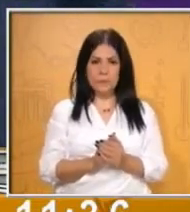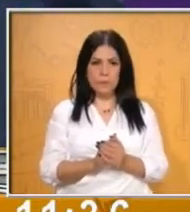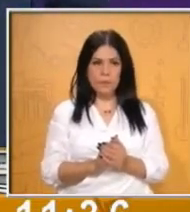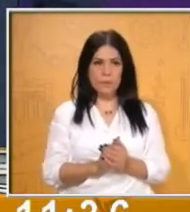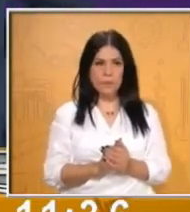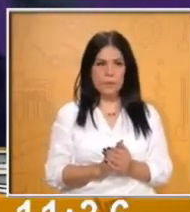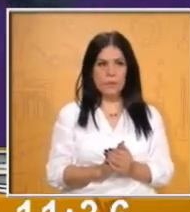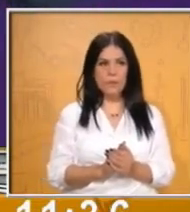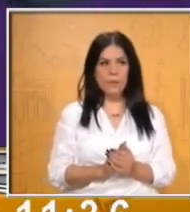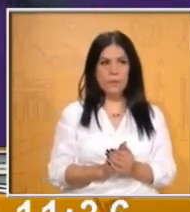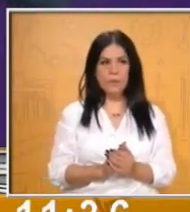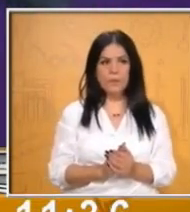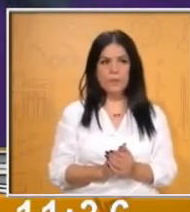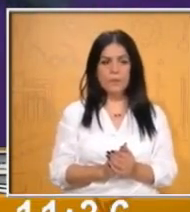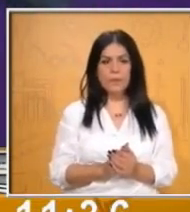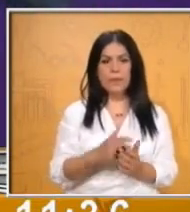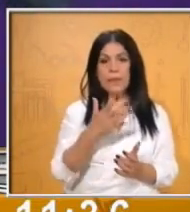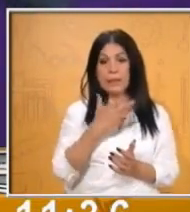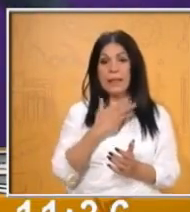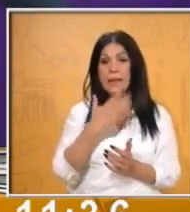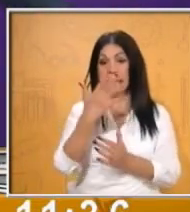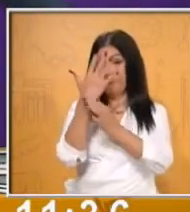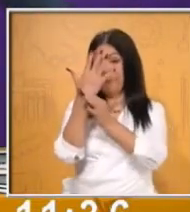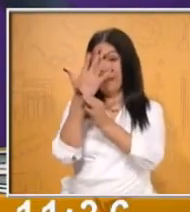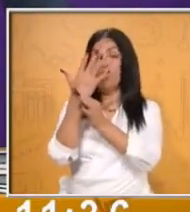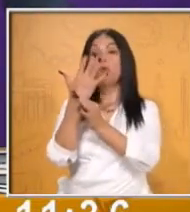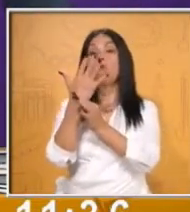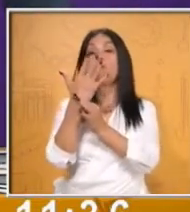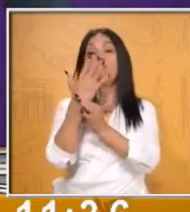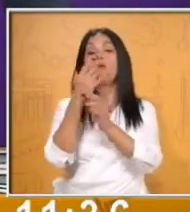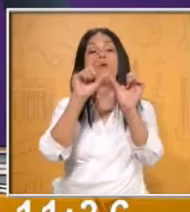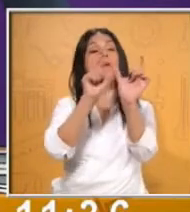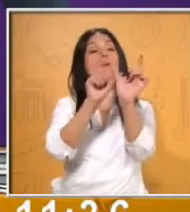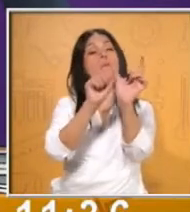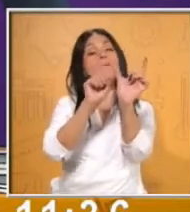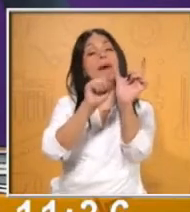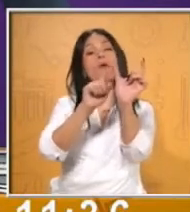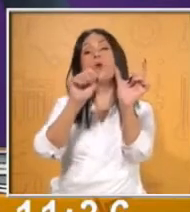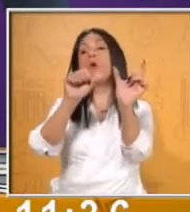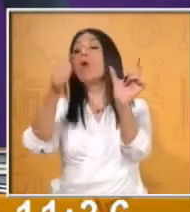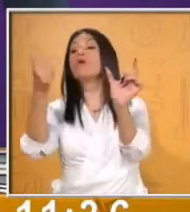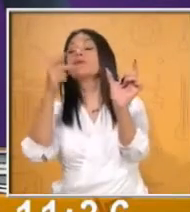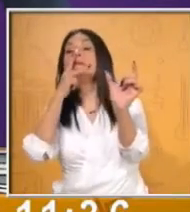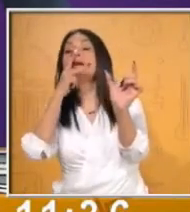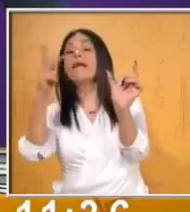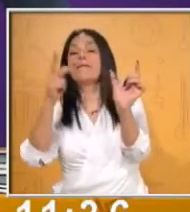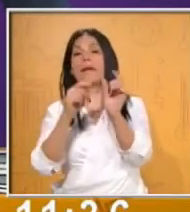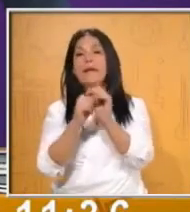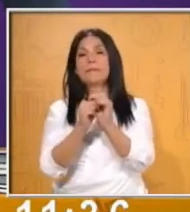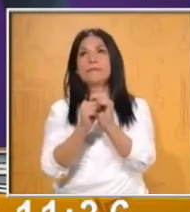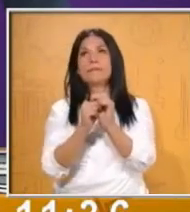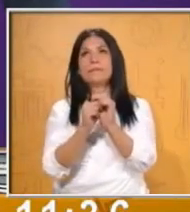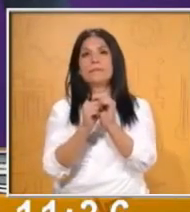podemos ir diciendo. Tenemos mano. Otra palabra podría ser...